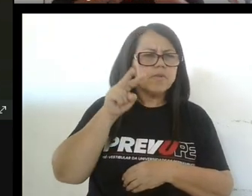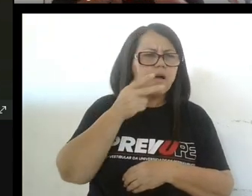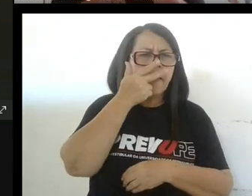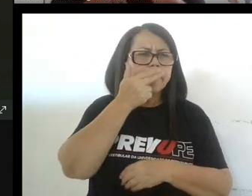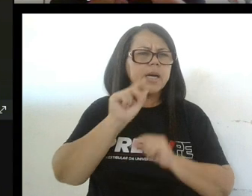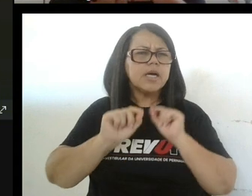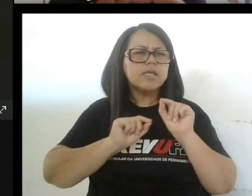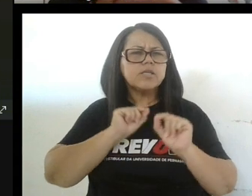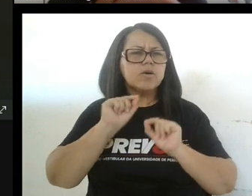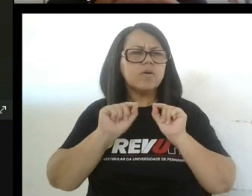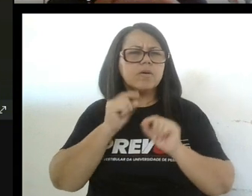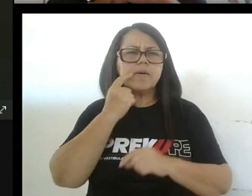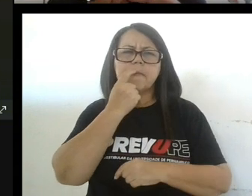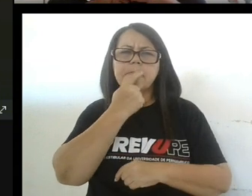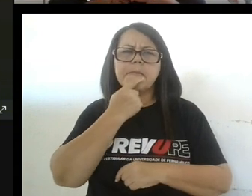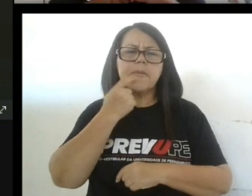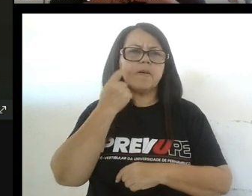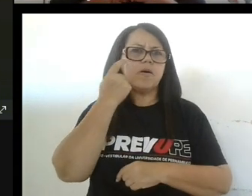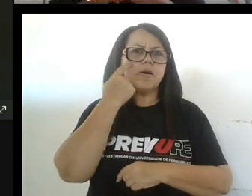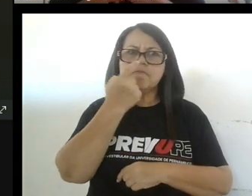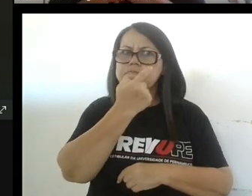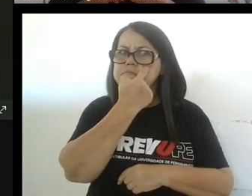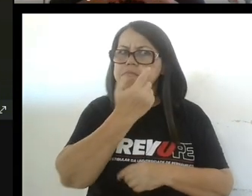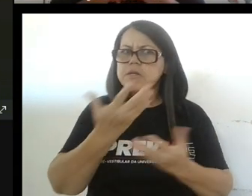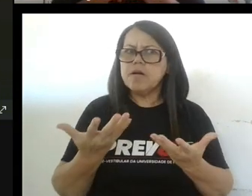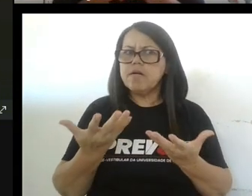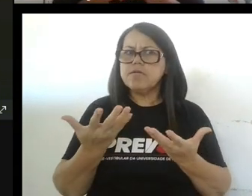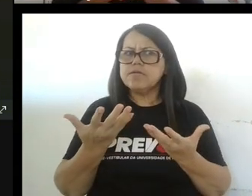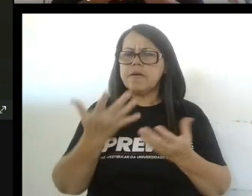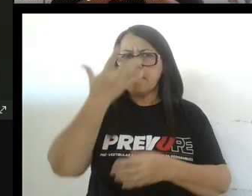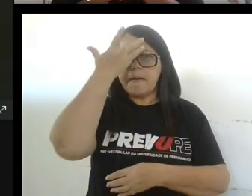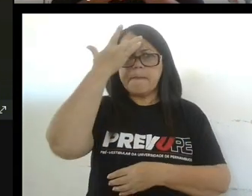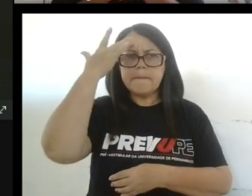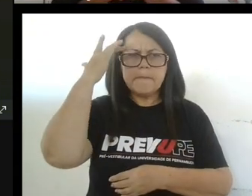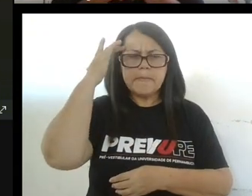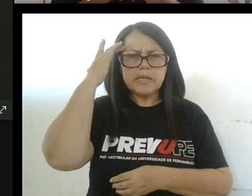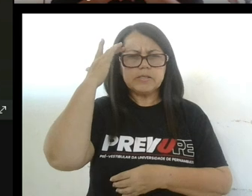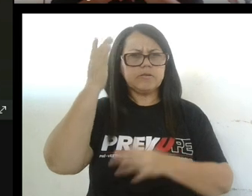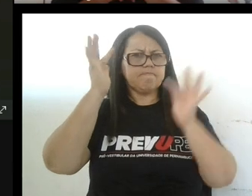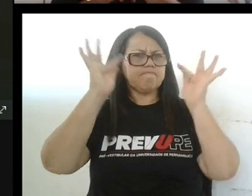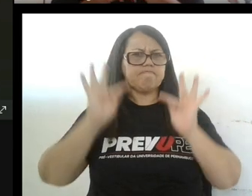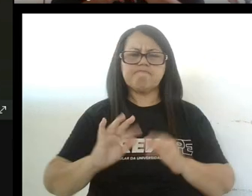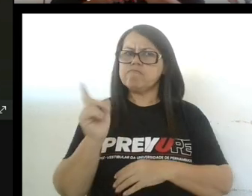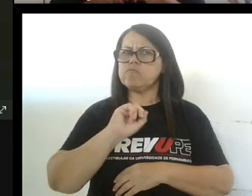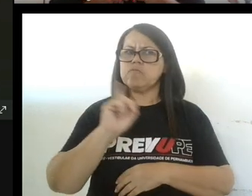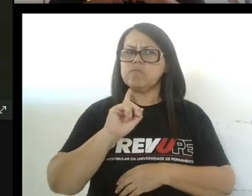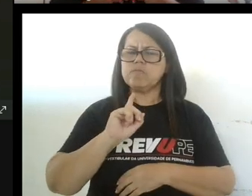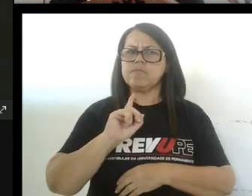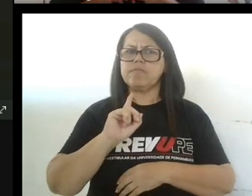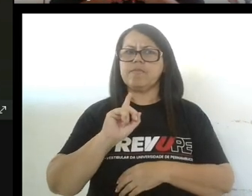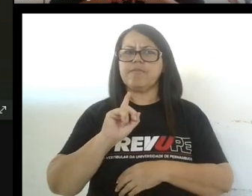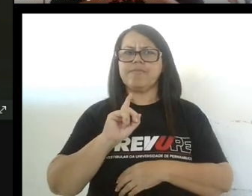parece la boca los ojos una persona realmente que no está feliz no está